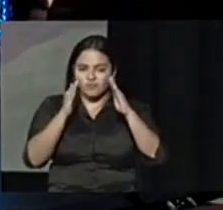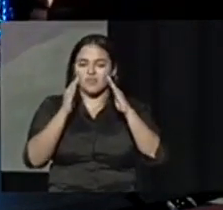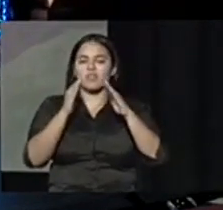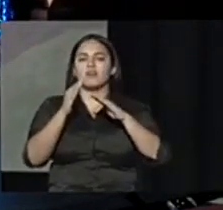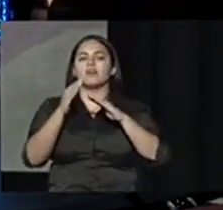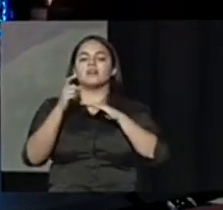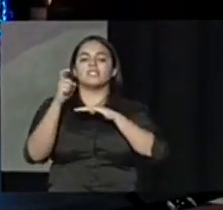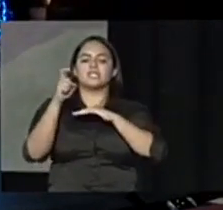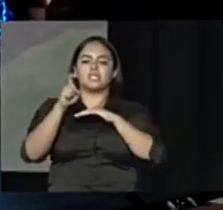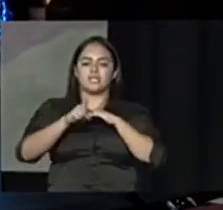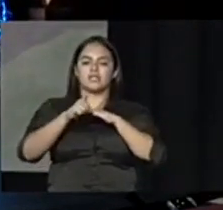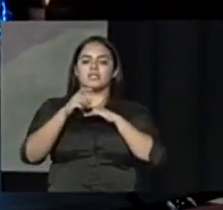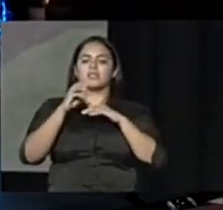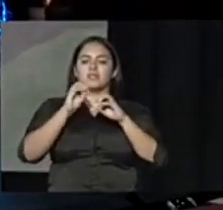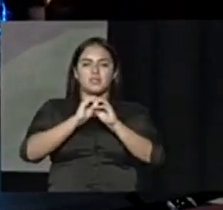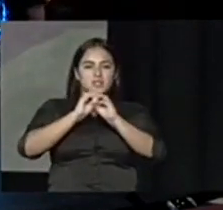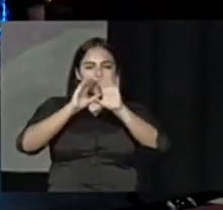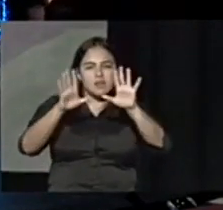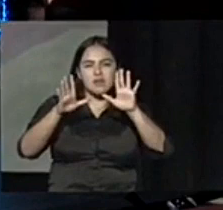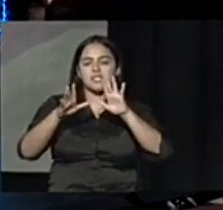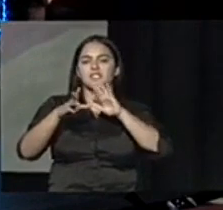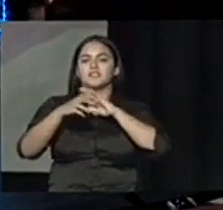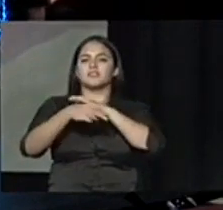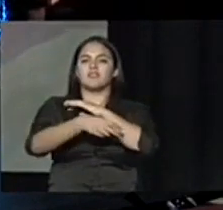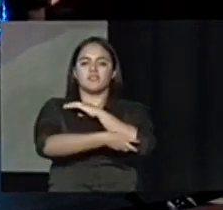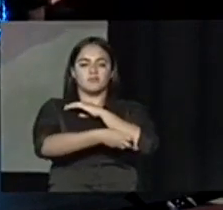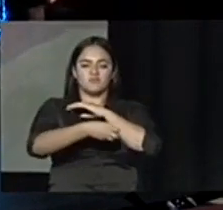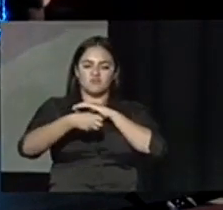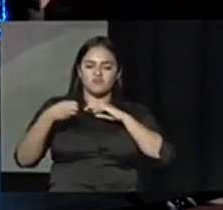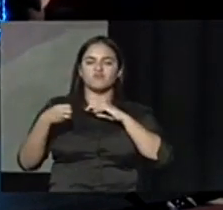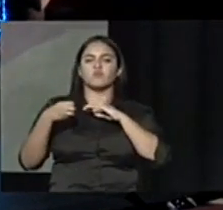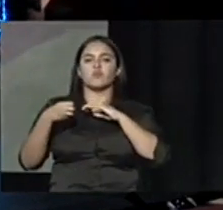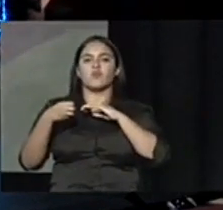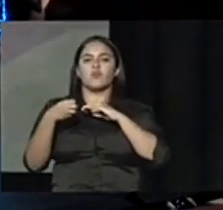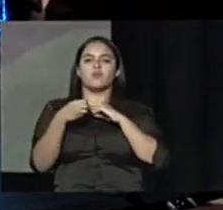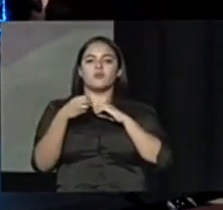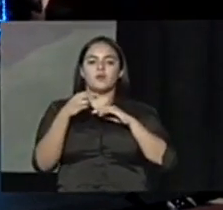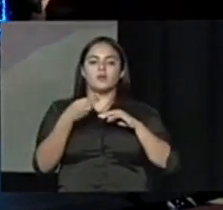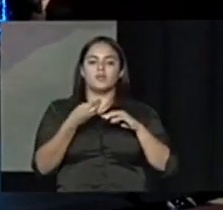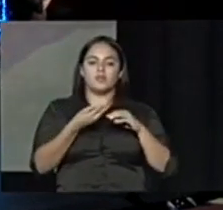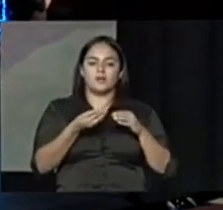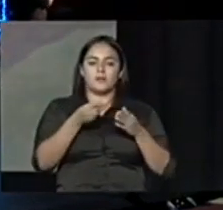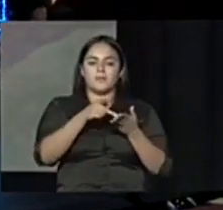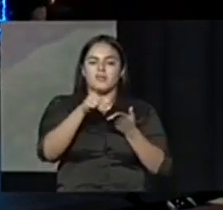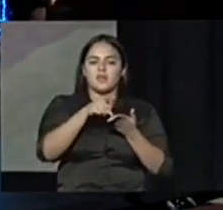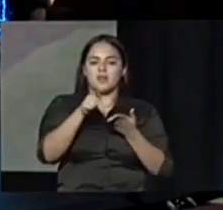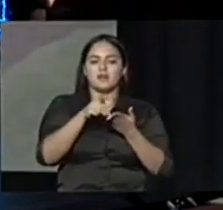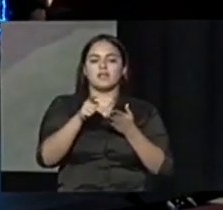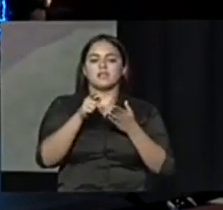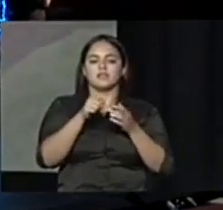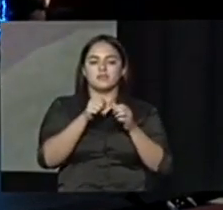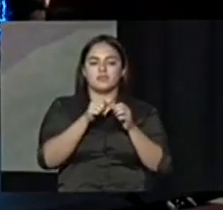esclarecimiento de crímenes reasignando los recursos necesarios a las unidades investigativas